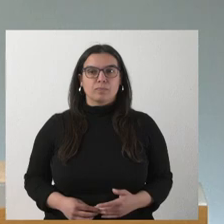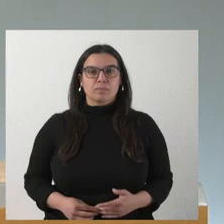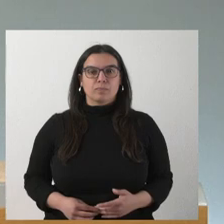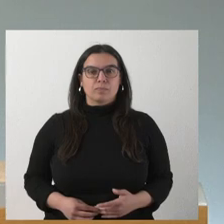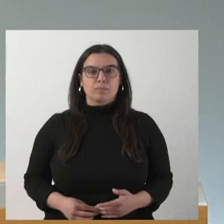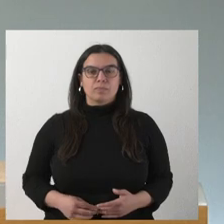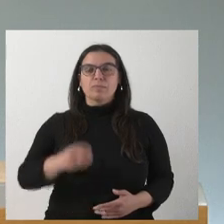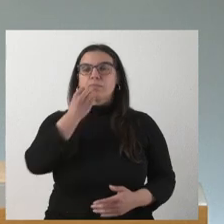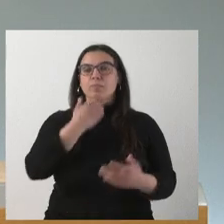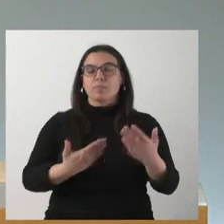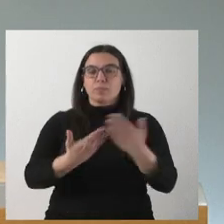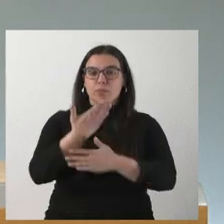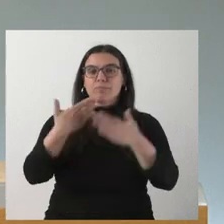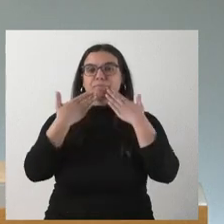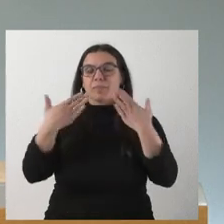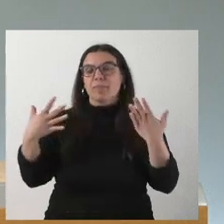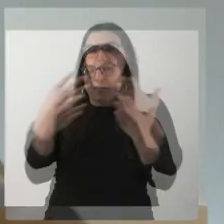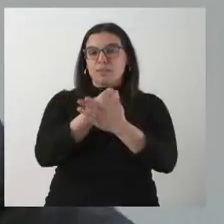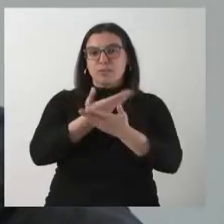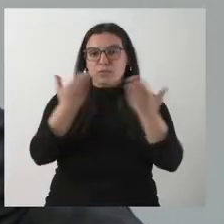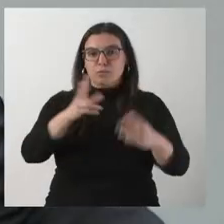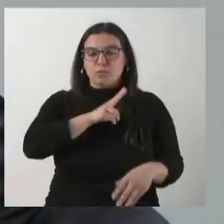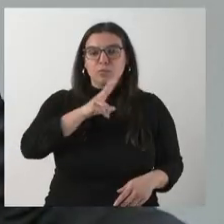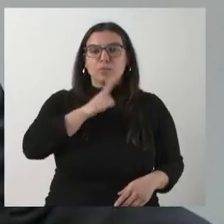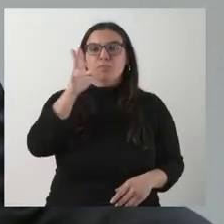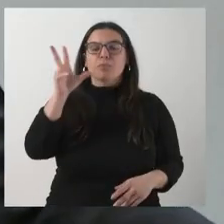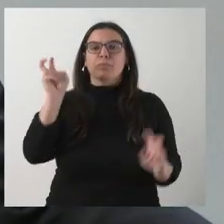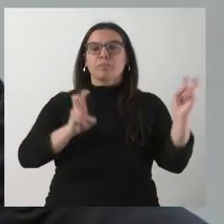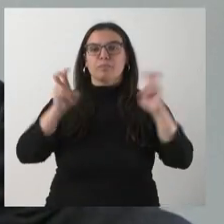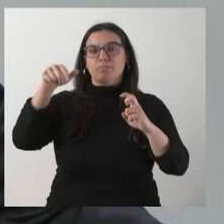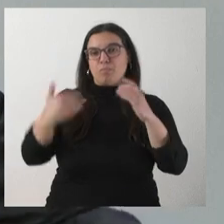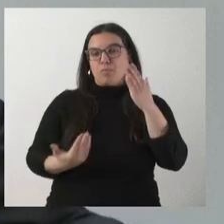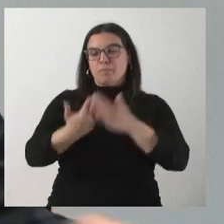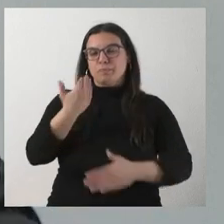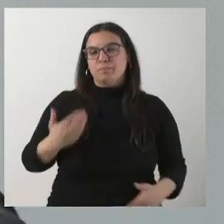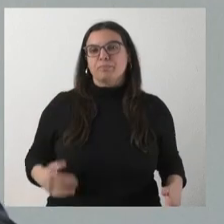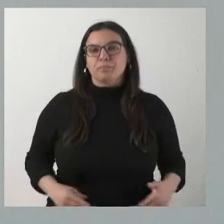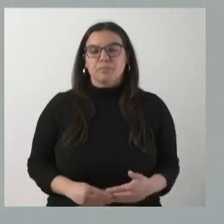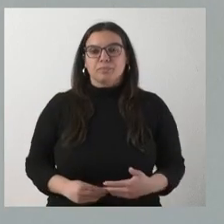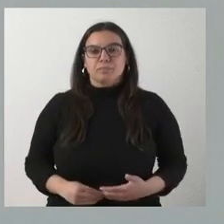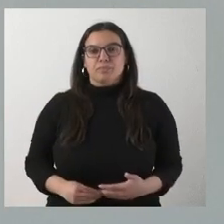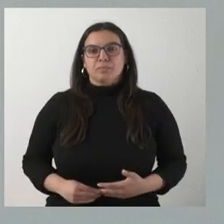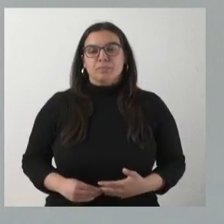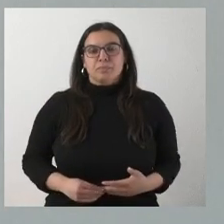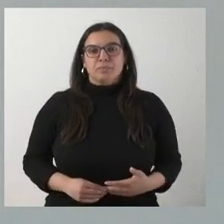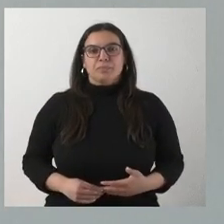Buenos días y muchas gracias a todos ustedes por la presencia aquí esta mañana en que